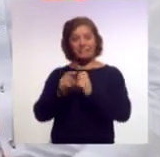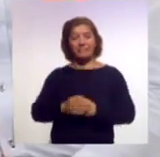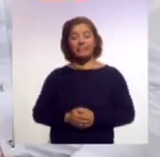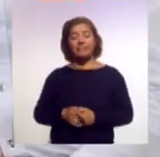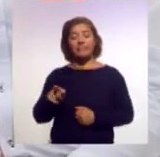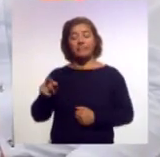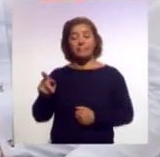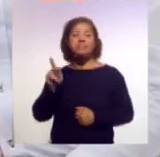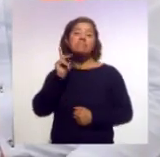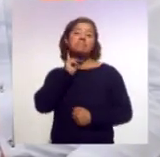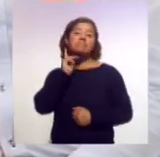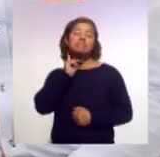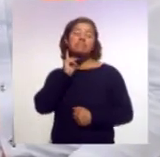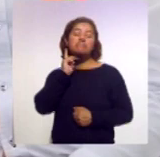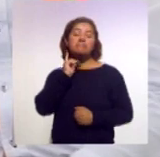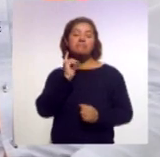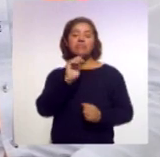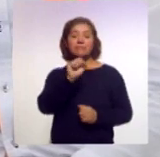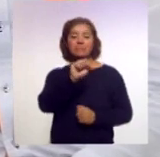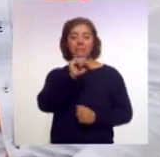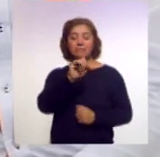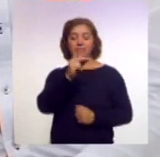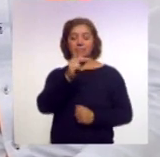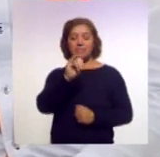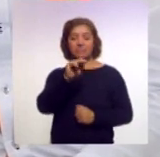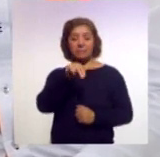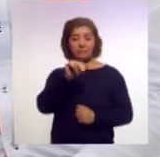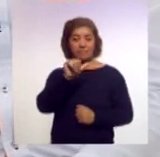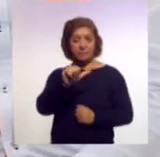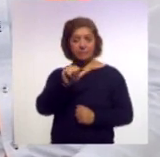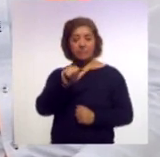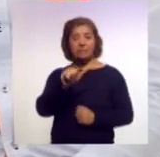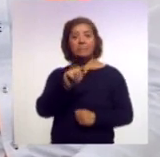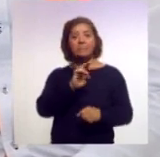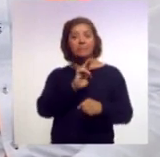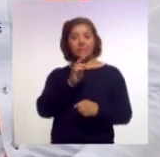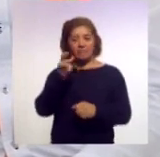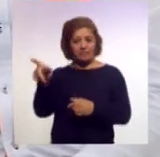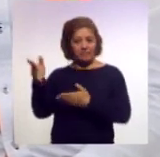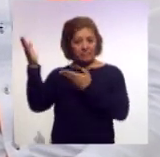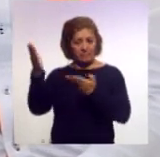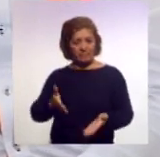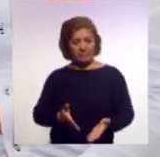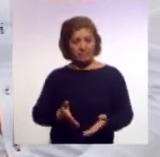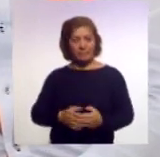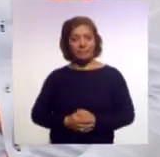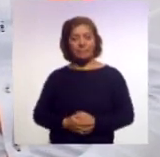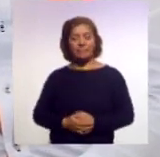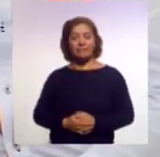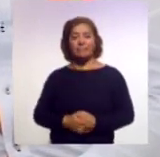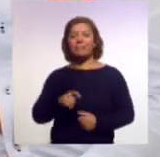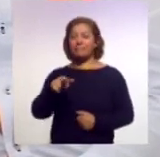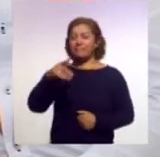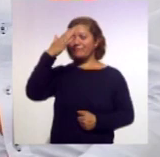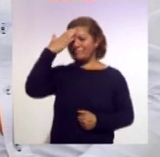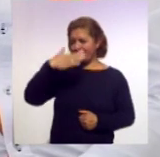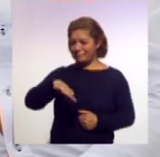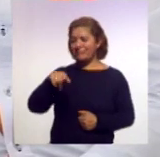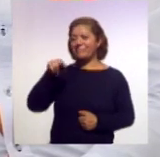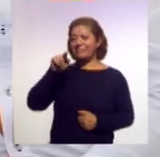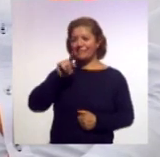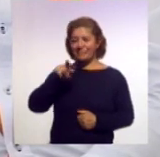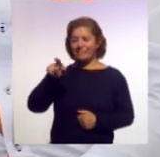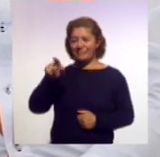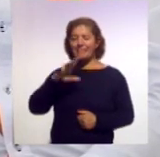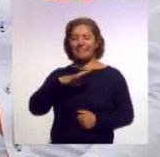Procuraduría para la Protección de Niñas, Niños y Adolescentes. Y está con nosotros pues ya Luis Peña Cruz, que como ya sabemos, ¿verdad? Es jefe del